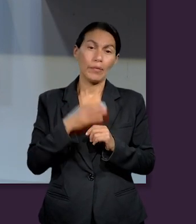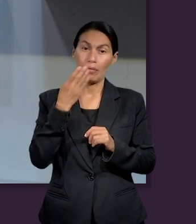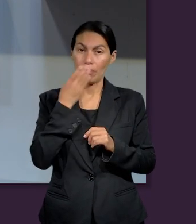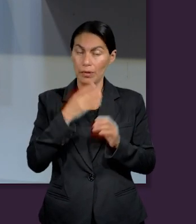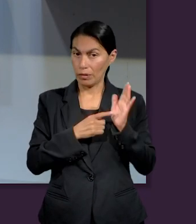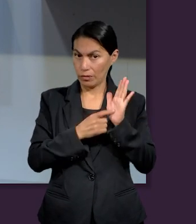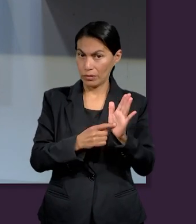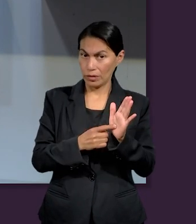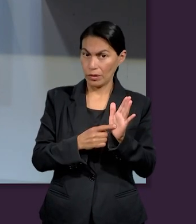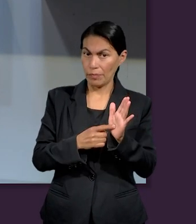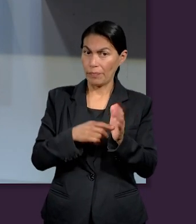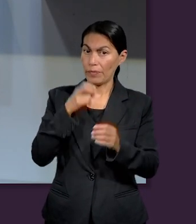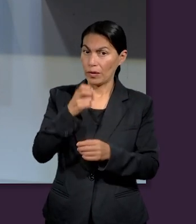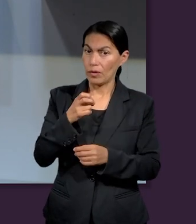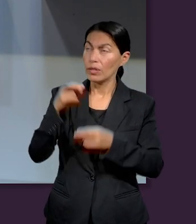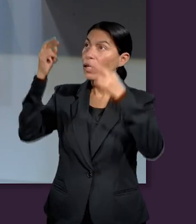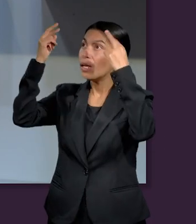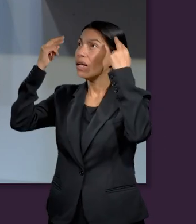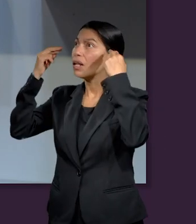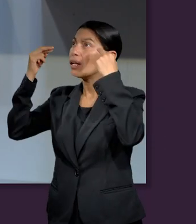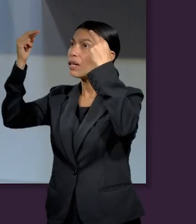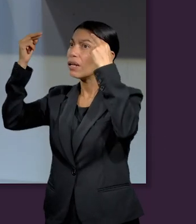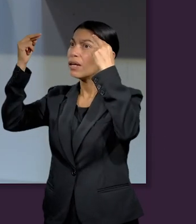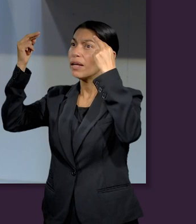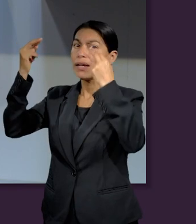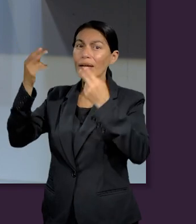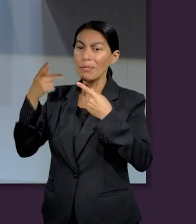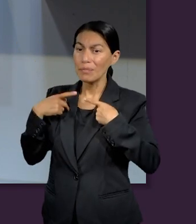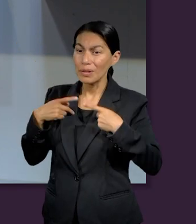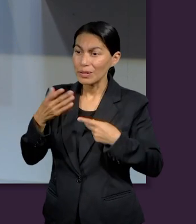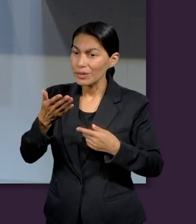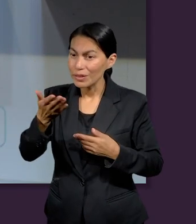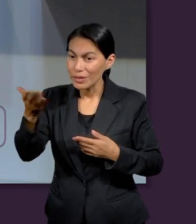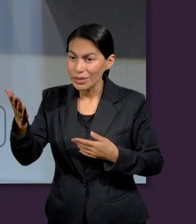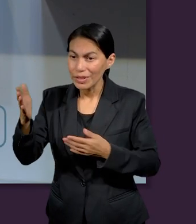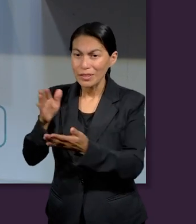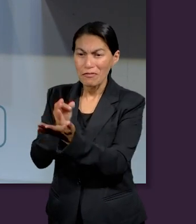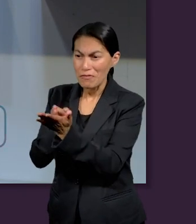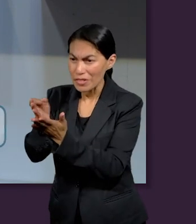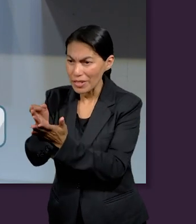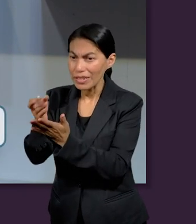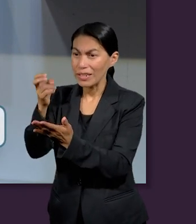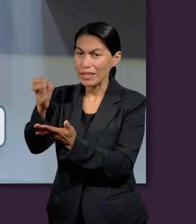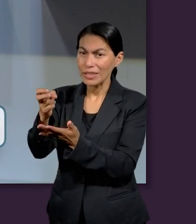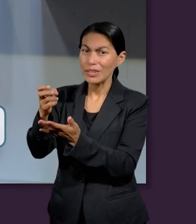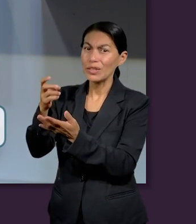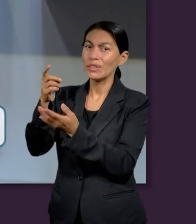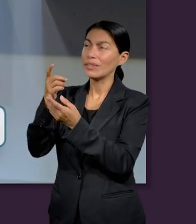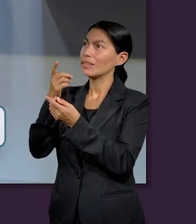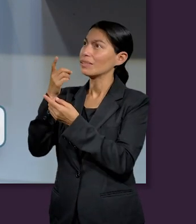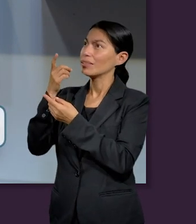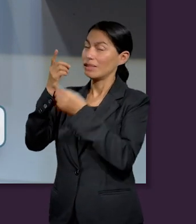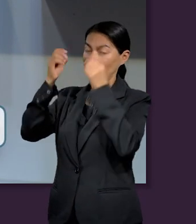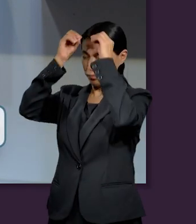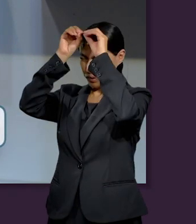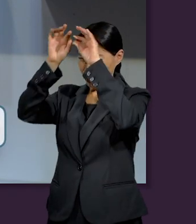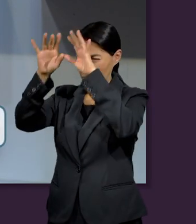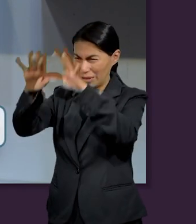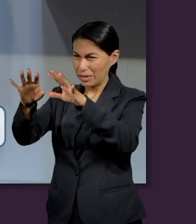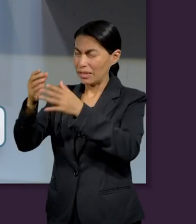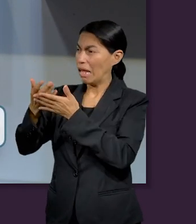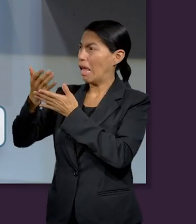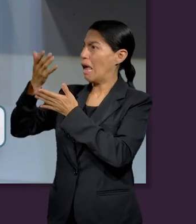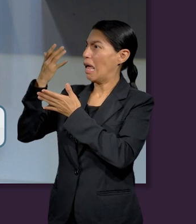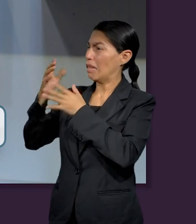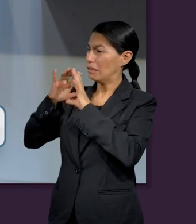cuando dice el texto, Entonces el Rey dirá a los de su derecha, Vengan benditos de mi Padre, hereden el reino preparado